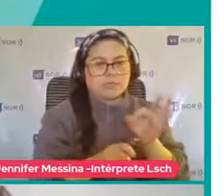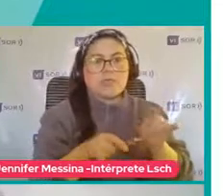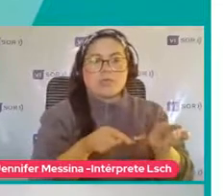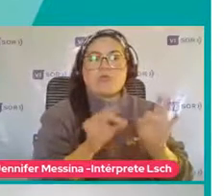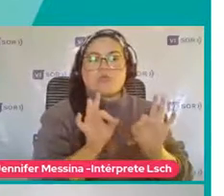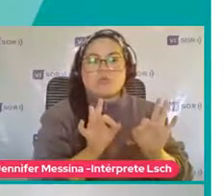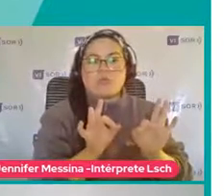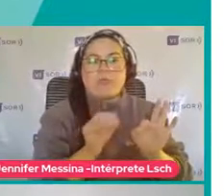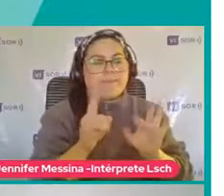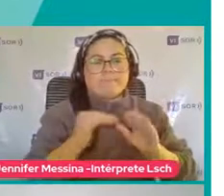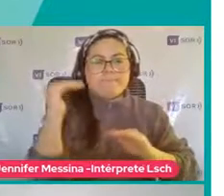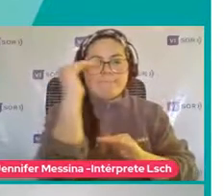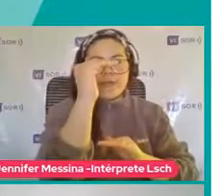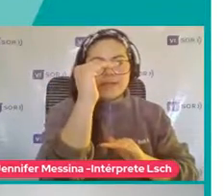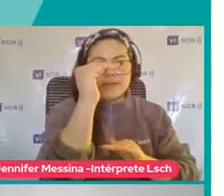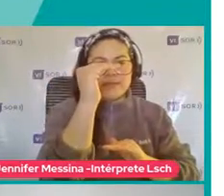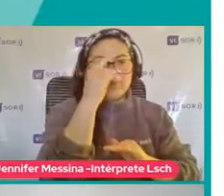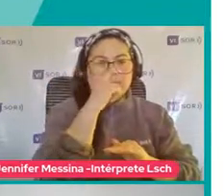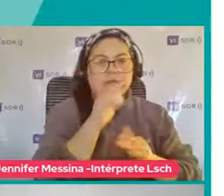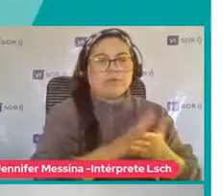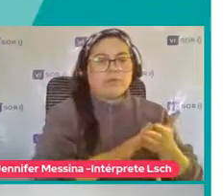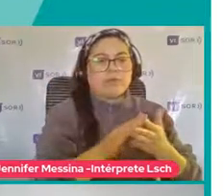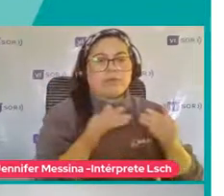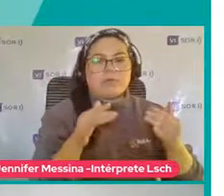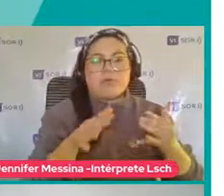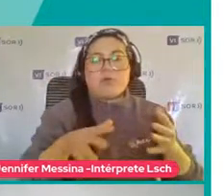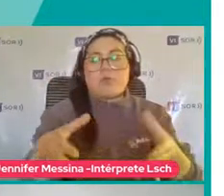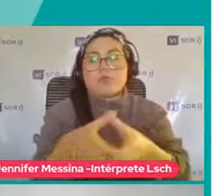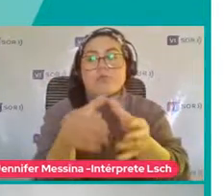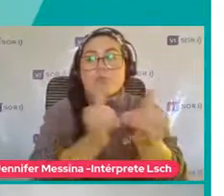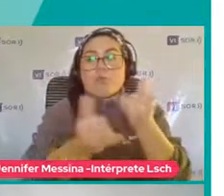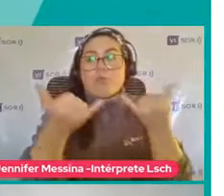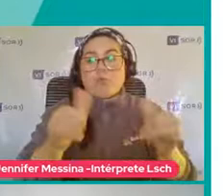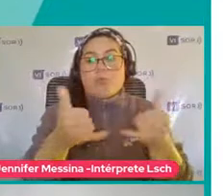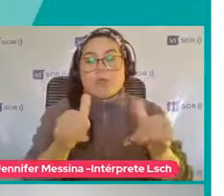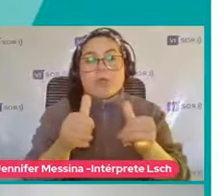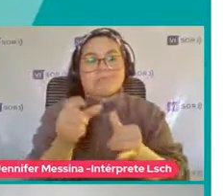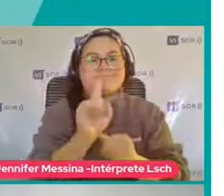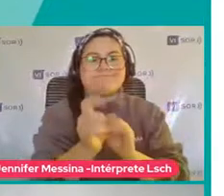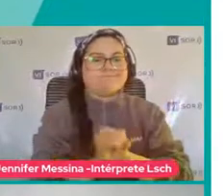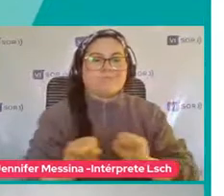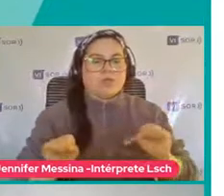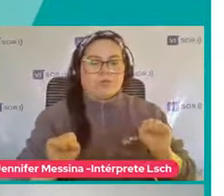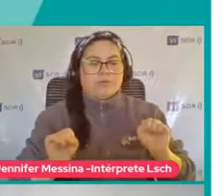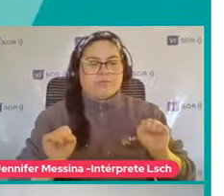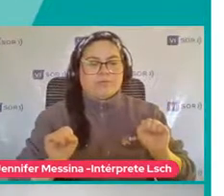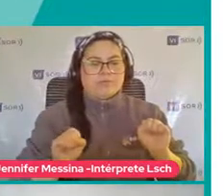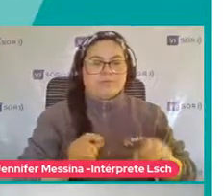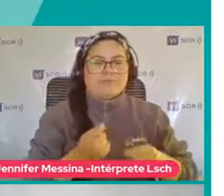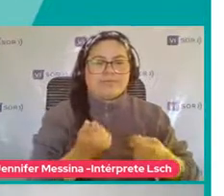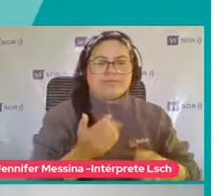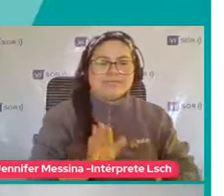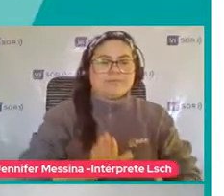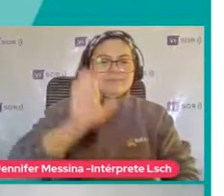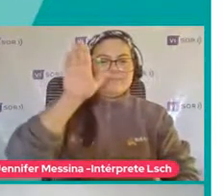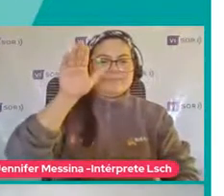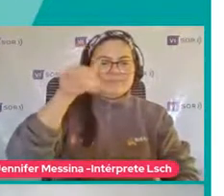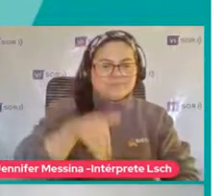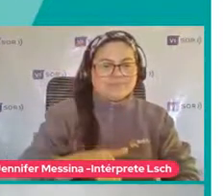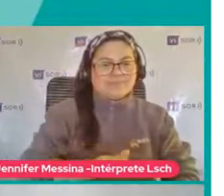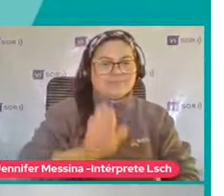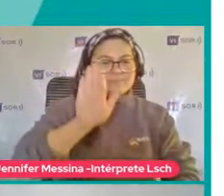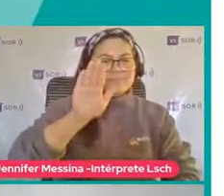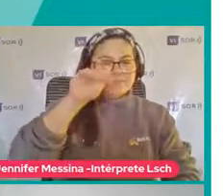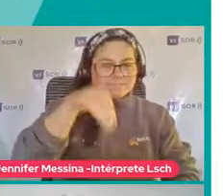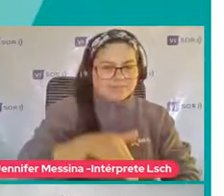embargo No logran Realizar juego En grupo Entonces Este perfil De desarrollo Disarmónico Que tiene que ver Con